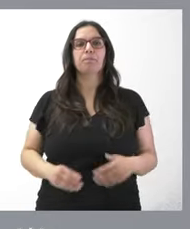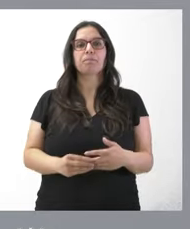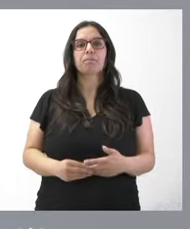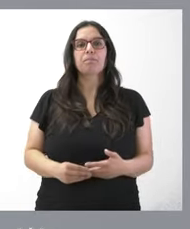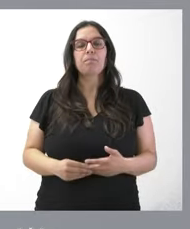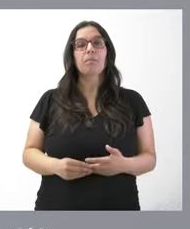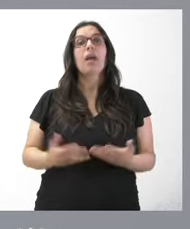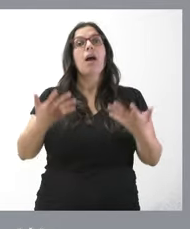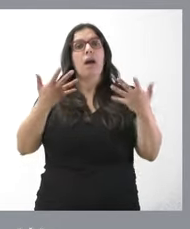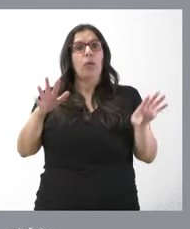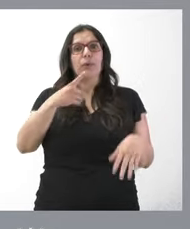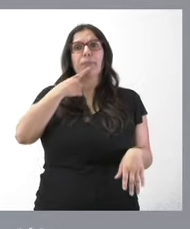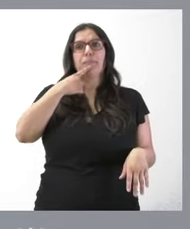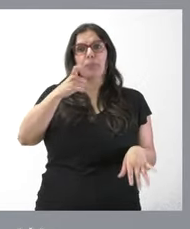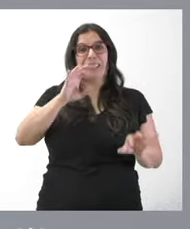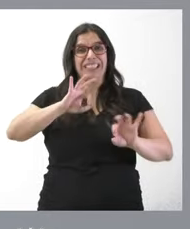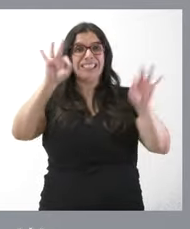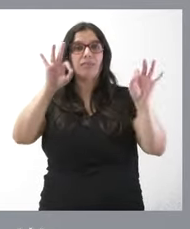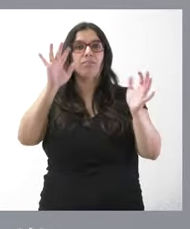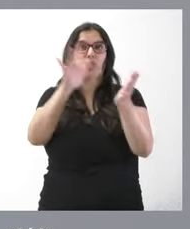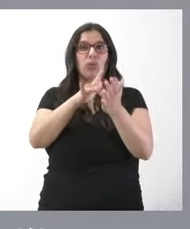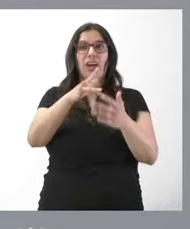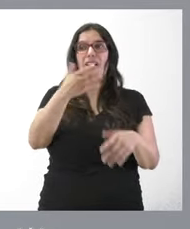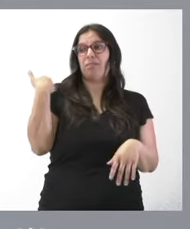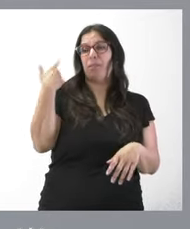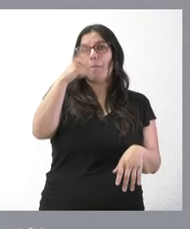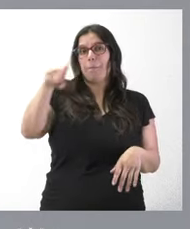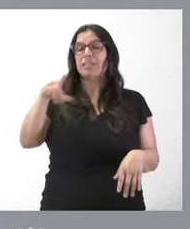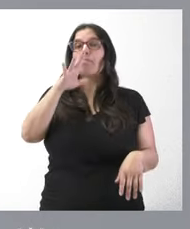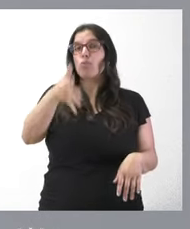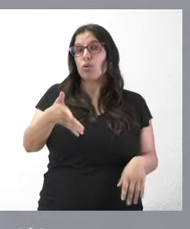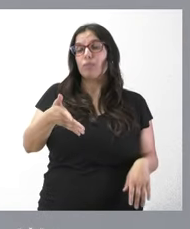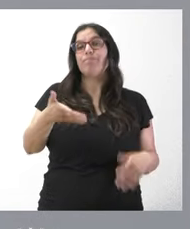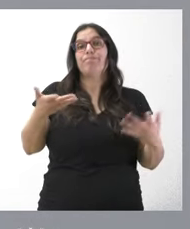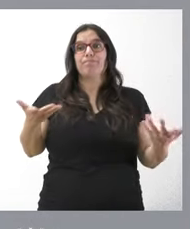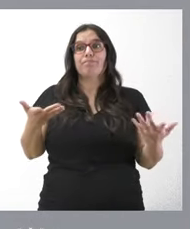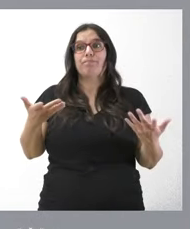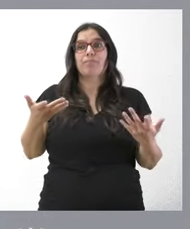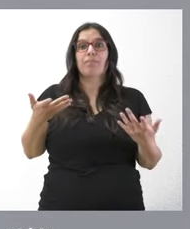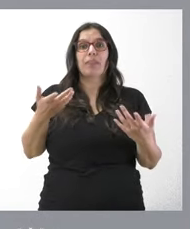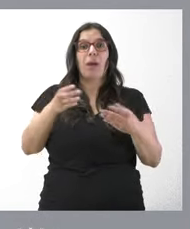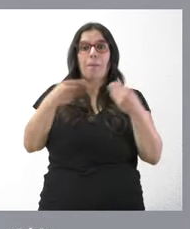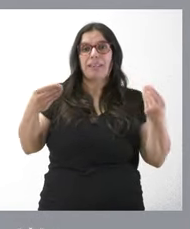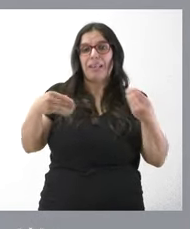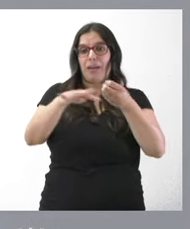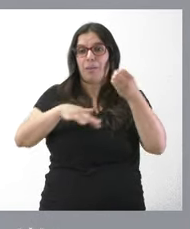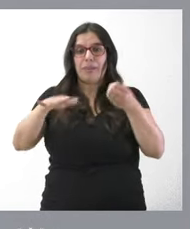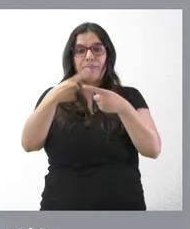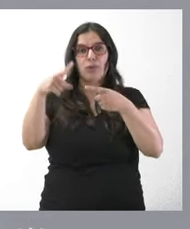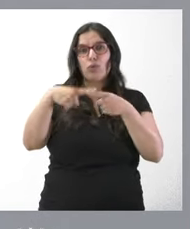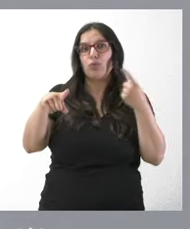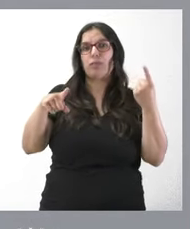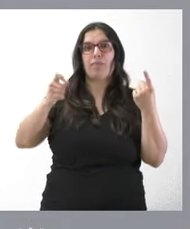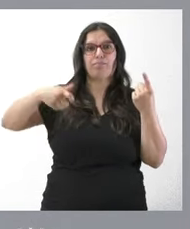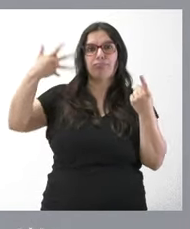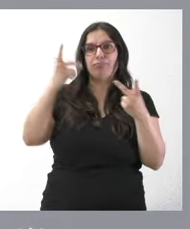a pesar de la dificultad extraordinaria que hemos vivido en los últimos meses, como consecuencia del encarecimiento de las materias primas, de las